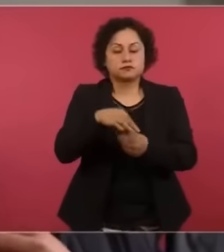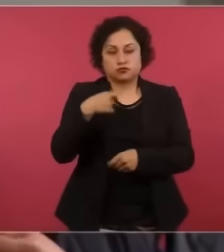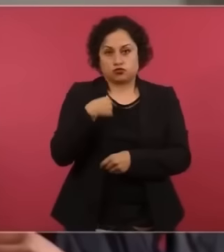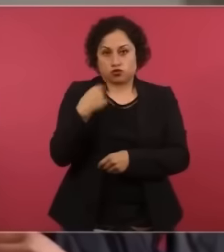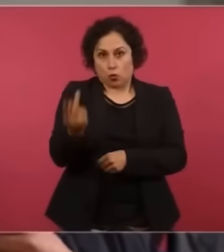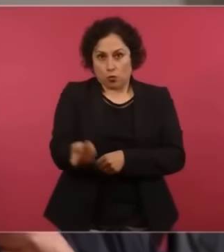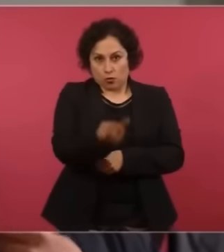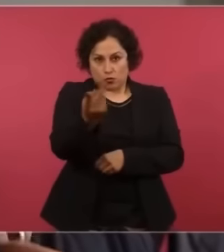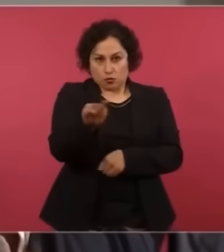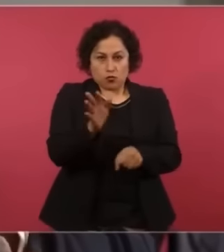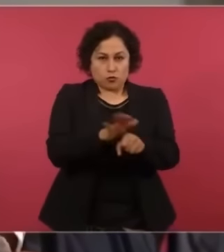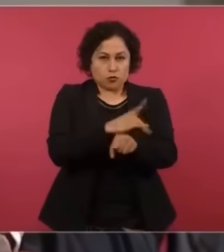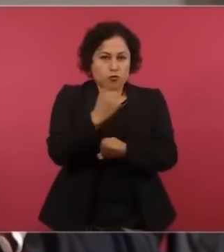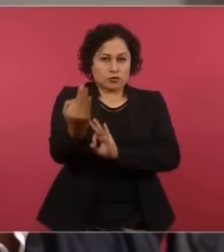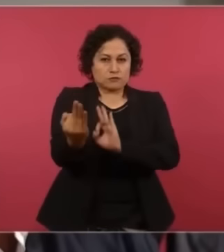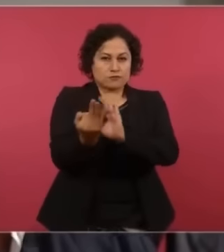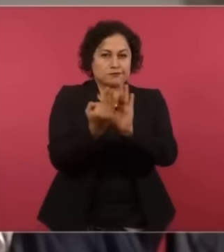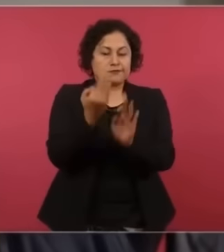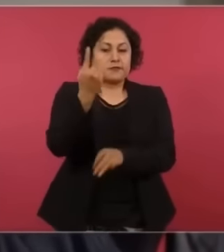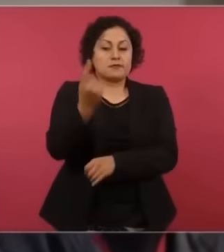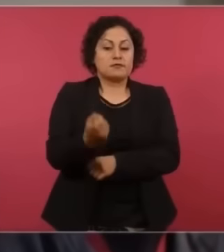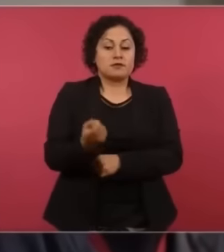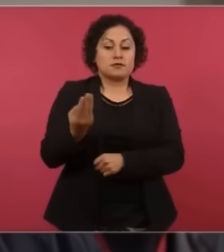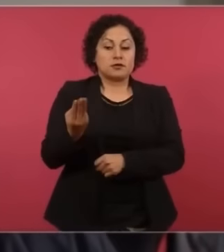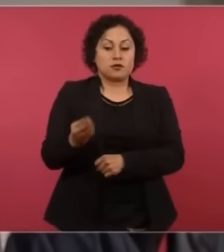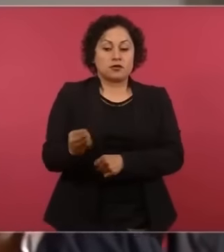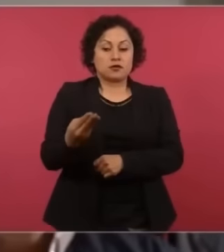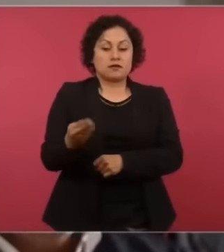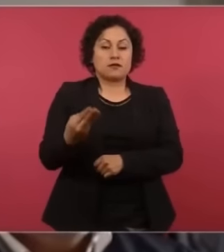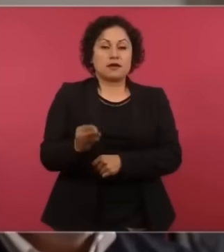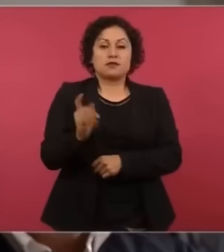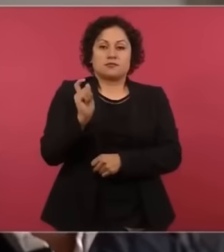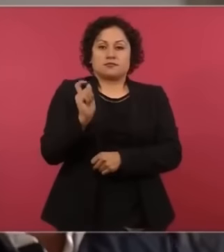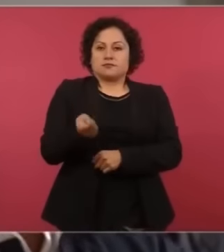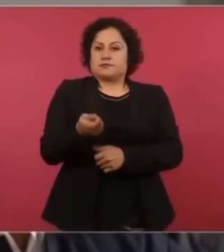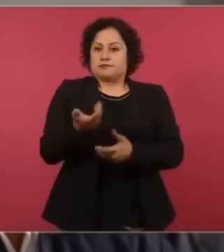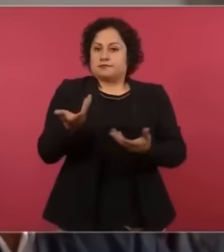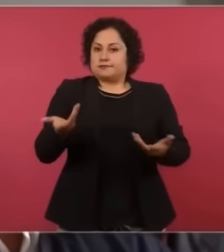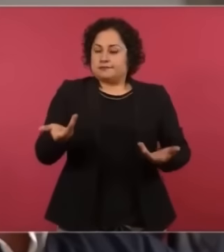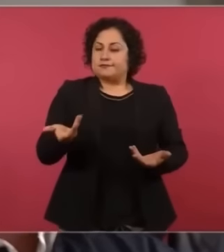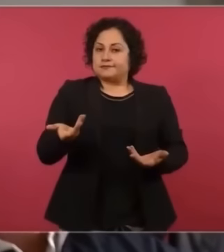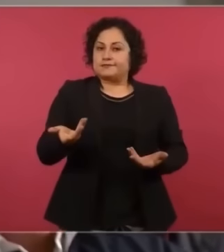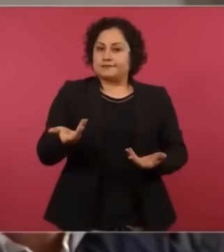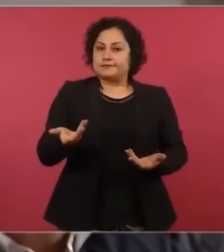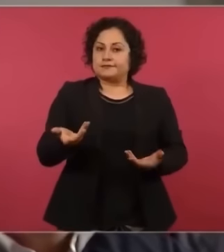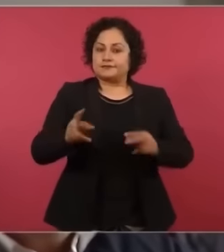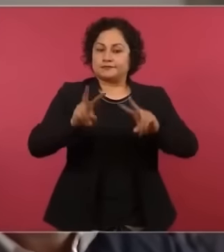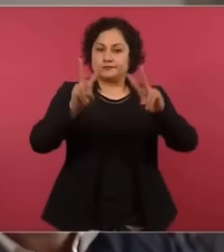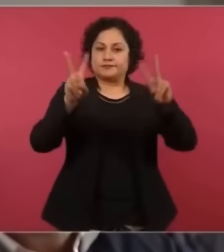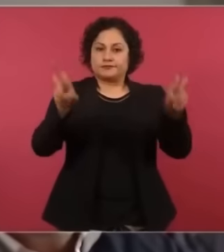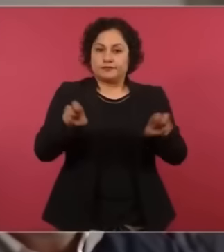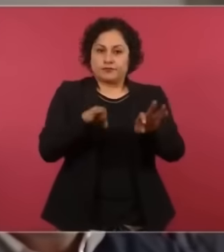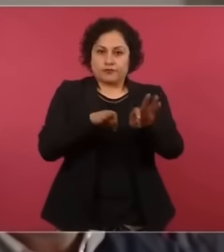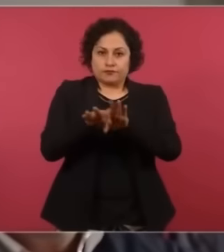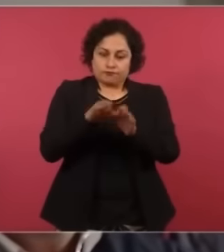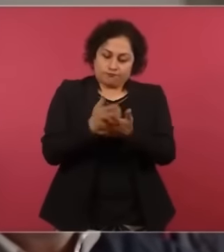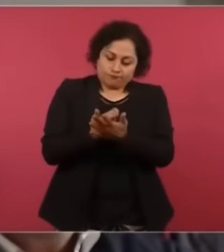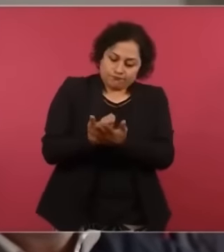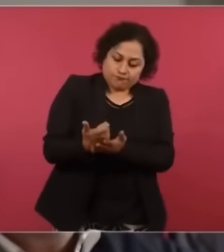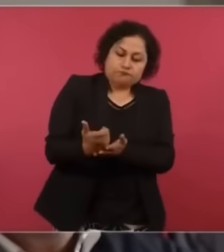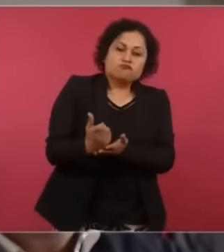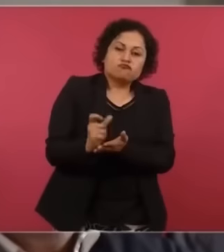primero de mayo, en donde el salario mínimo ha tenido una fuerte recuperación en su poder